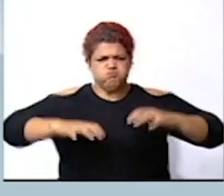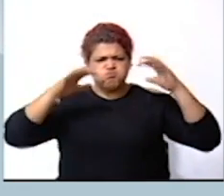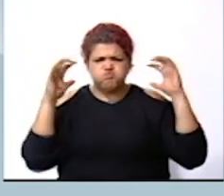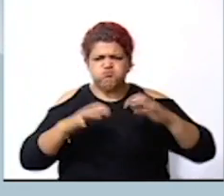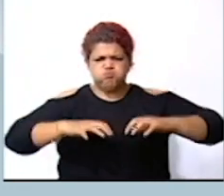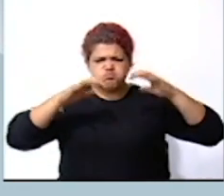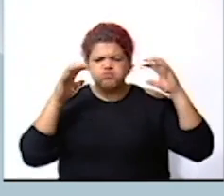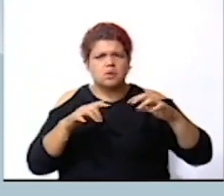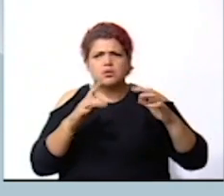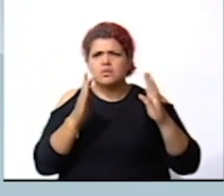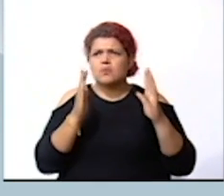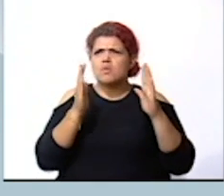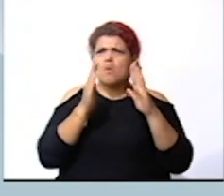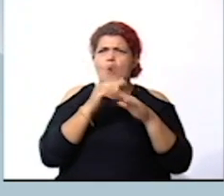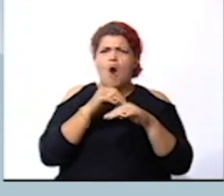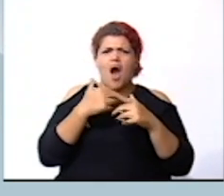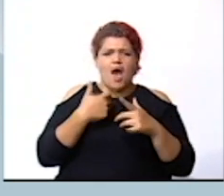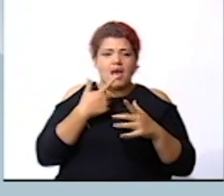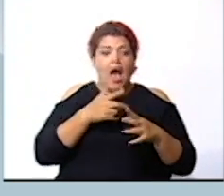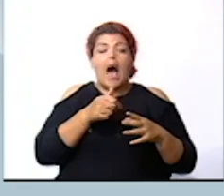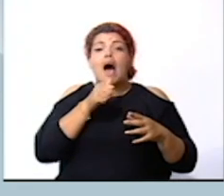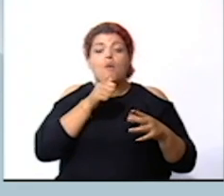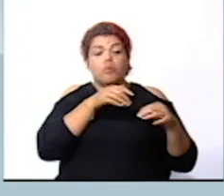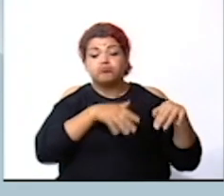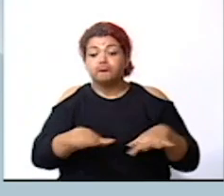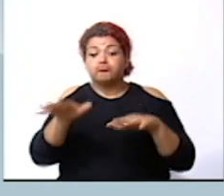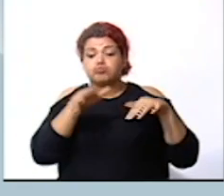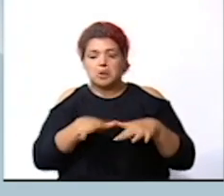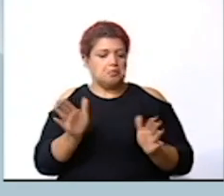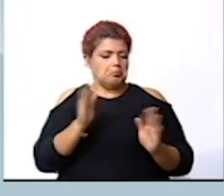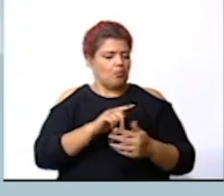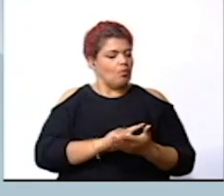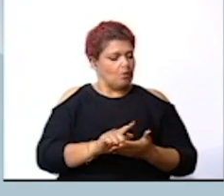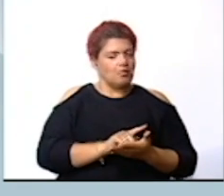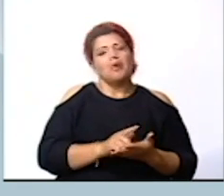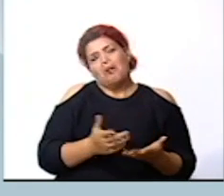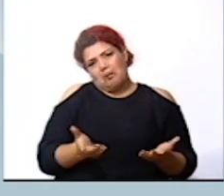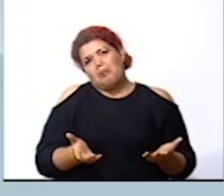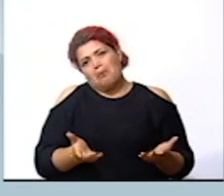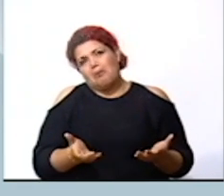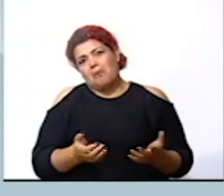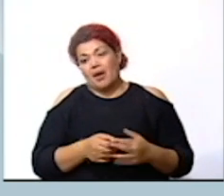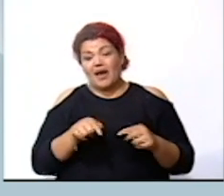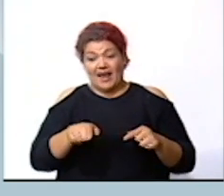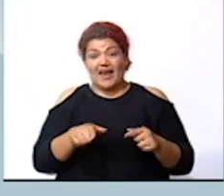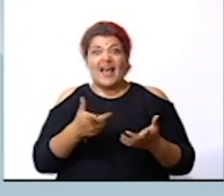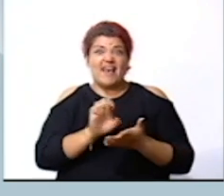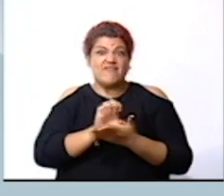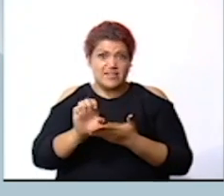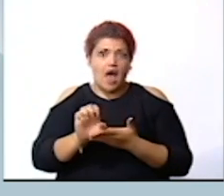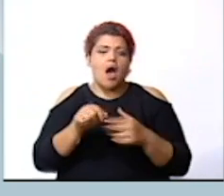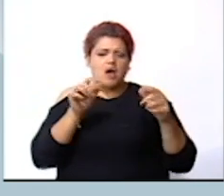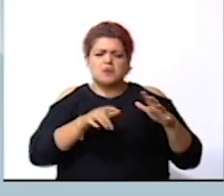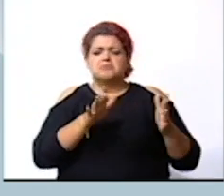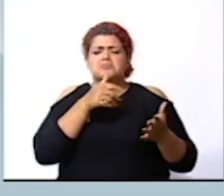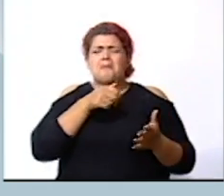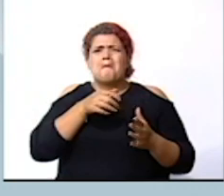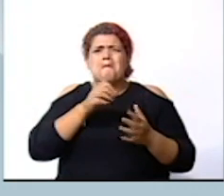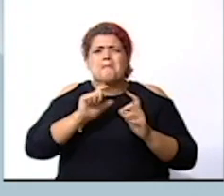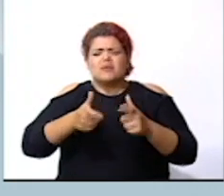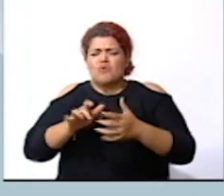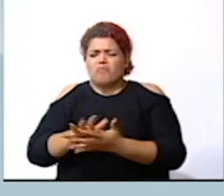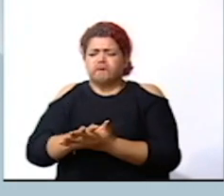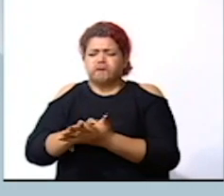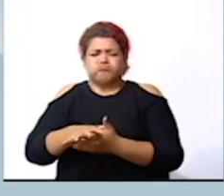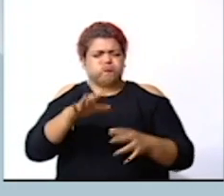no hay objetos que obstruyan el fluido del agua y de esta manera evitamos una inundación